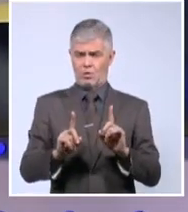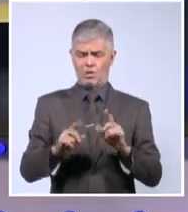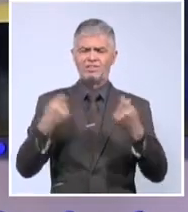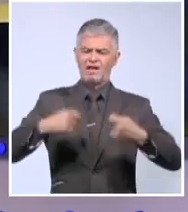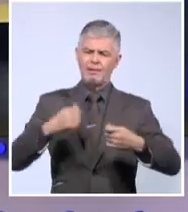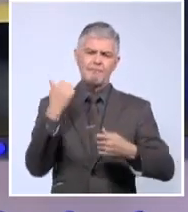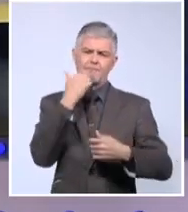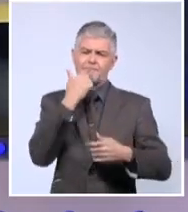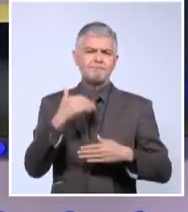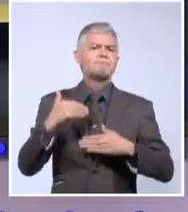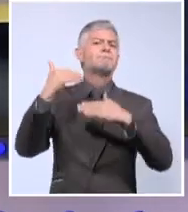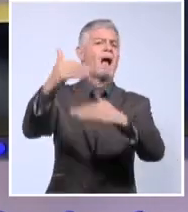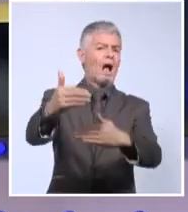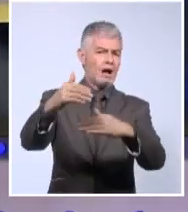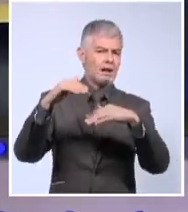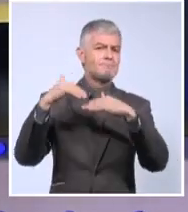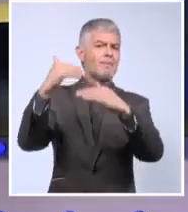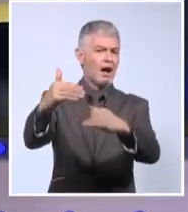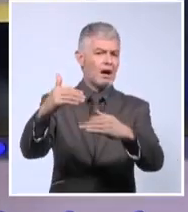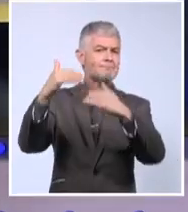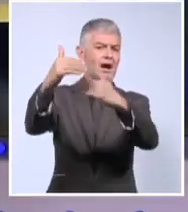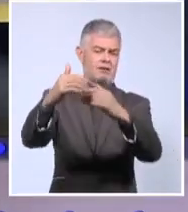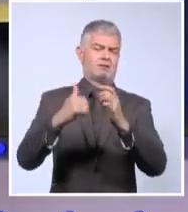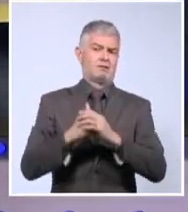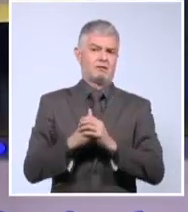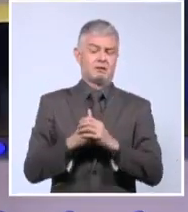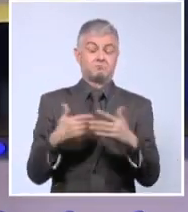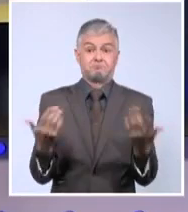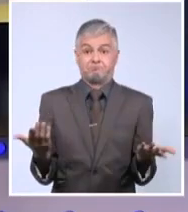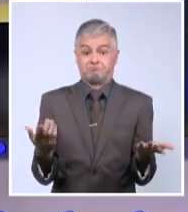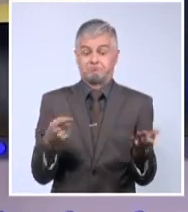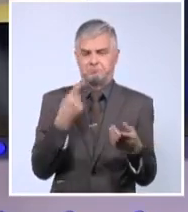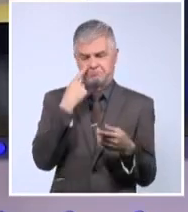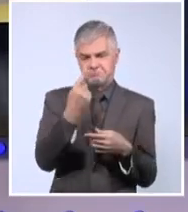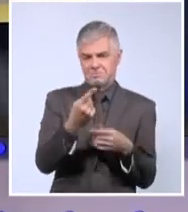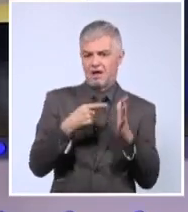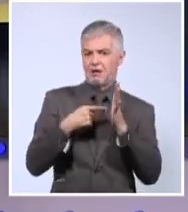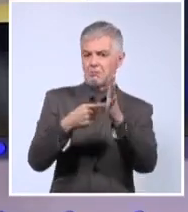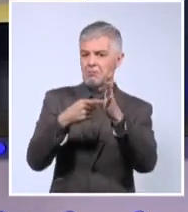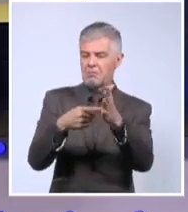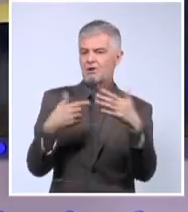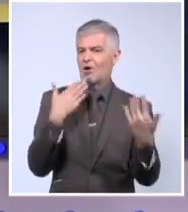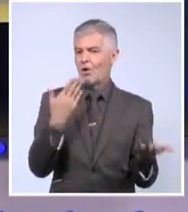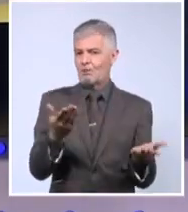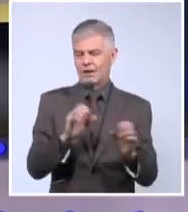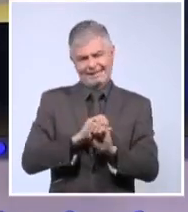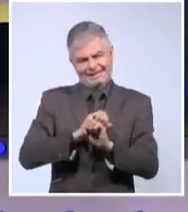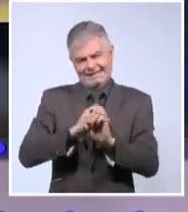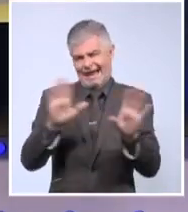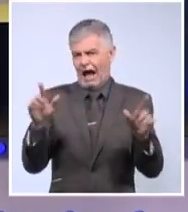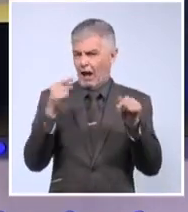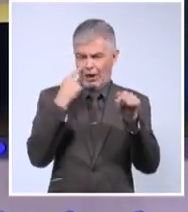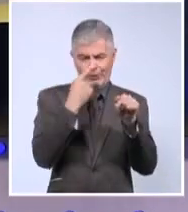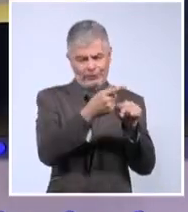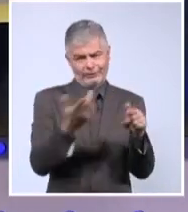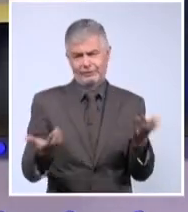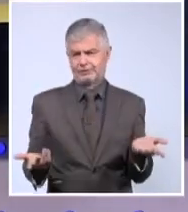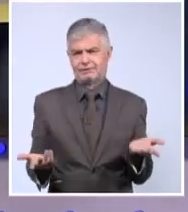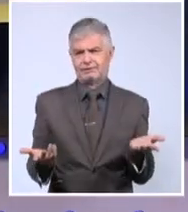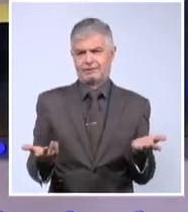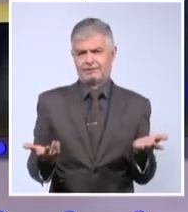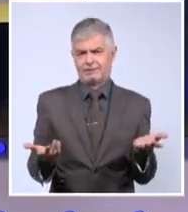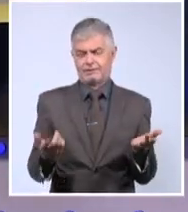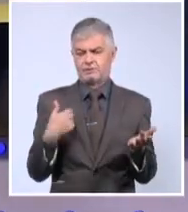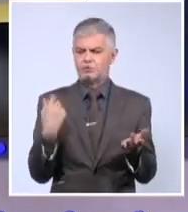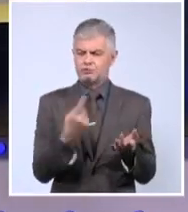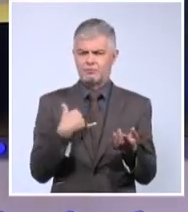allá todavía. Las indicaciones, díganme ustedes, pueden ser más claras que esto que ha dicho. Vamos